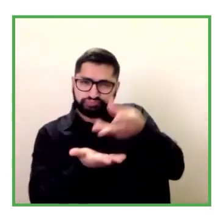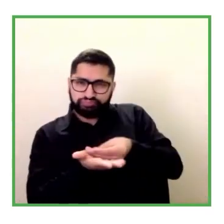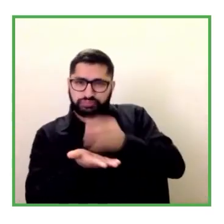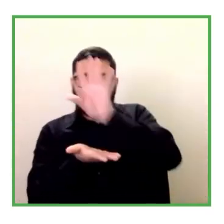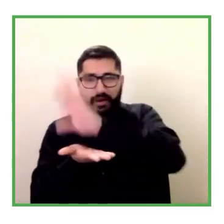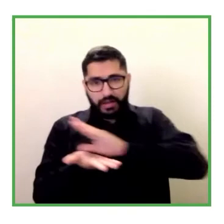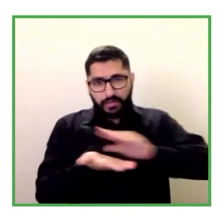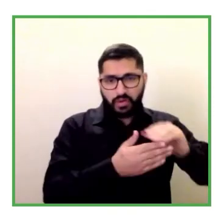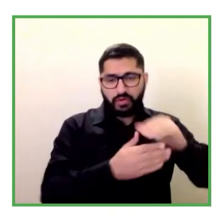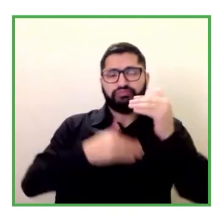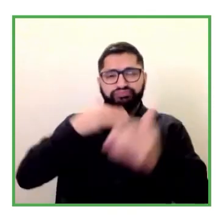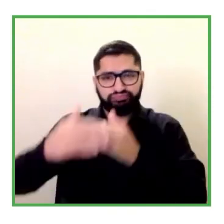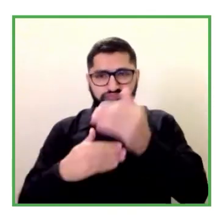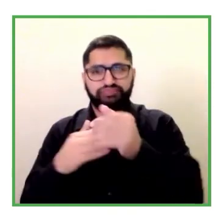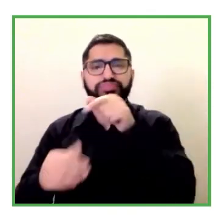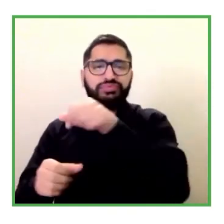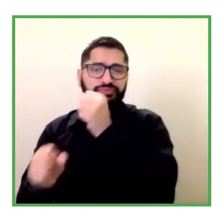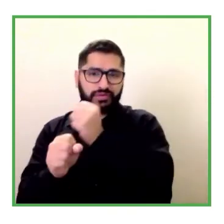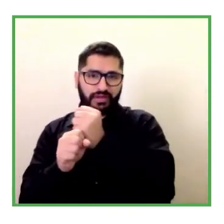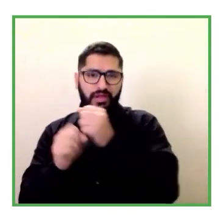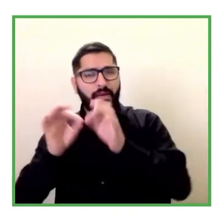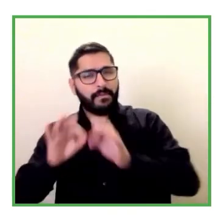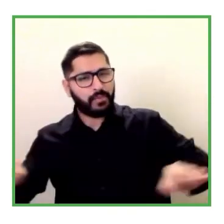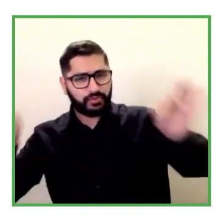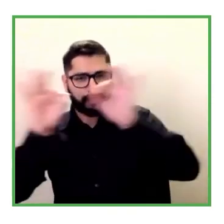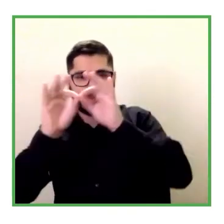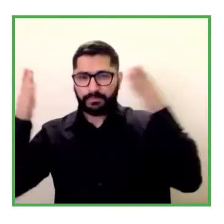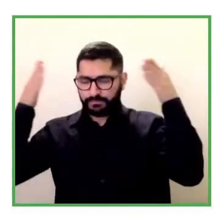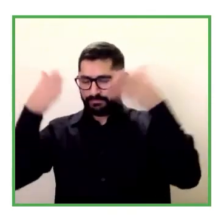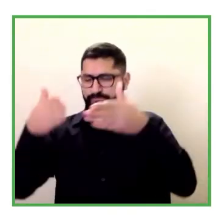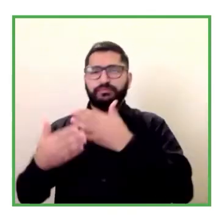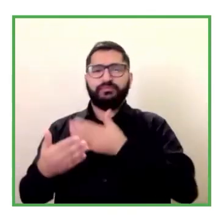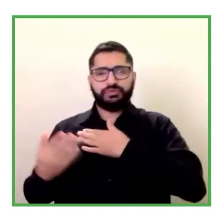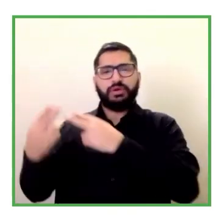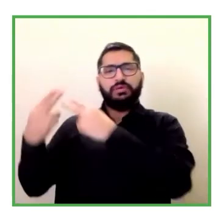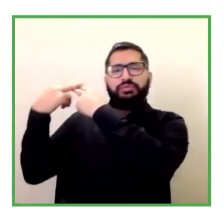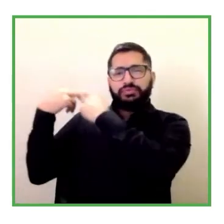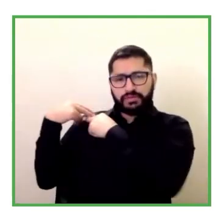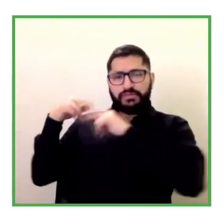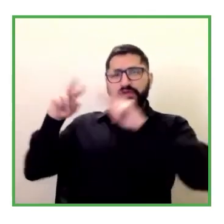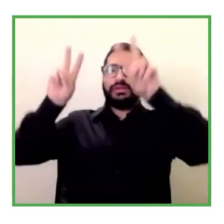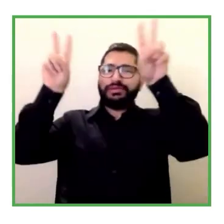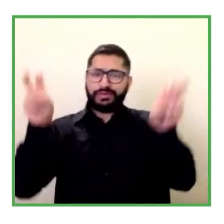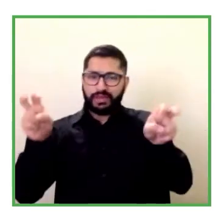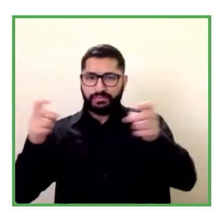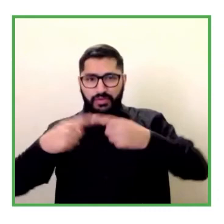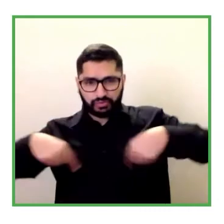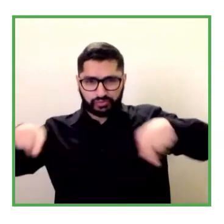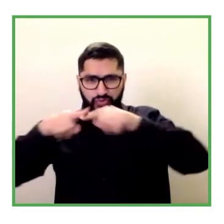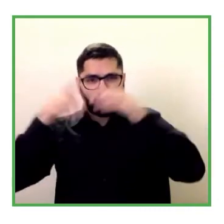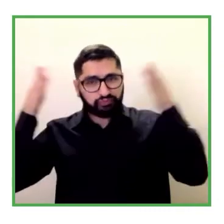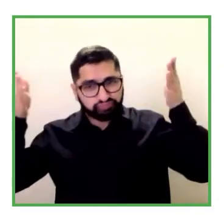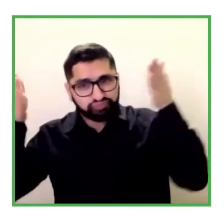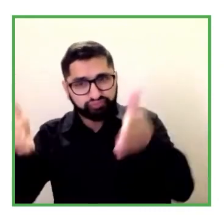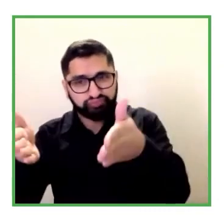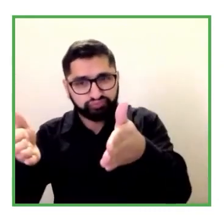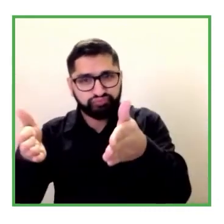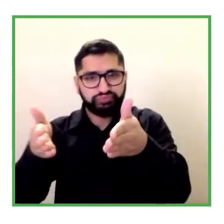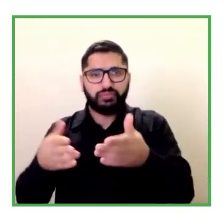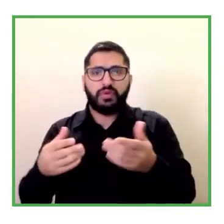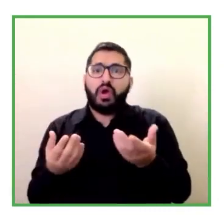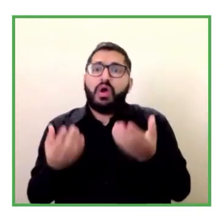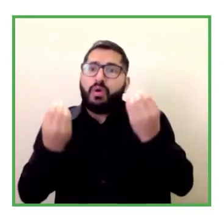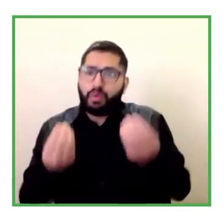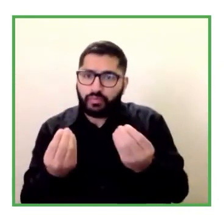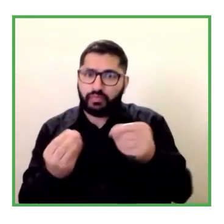muchísima preocupación para nuestra red es un tema en el cual estamos poniendo muchísimo foco evidentemente la llegada también por razones geográficas a